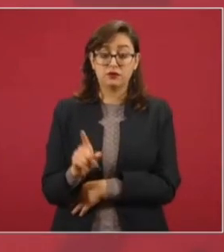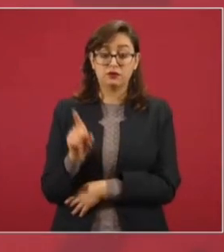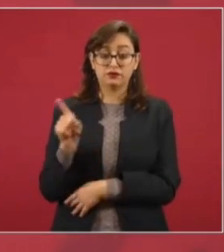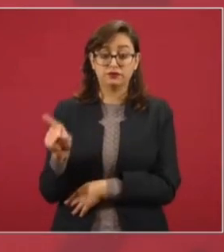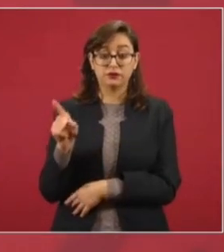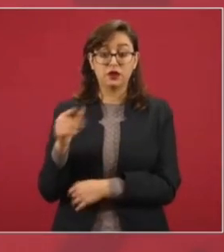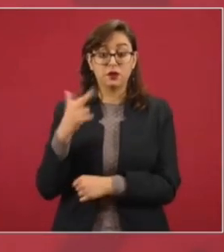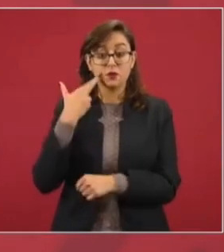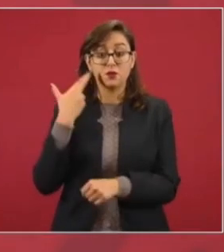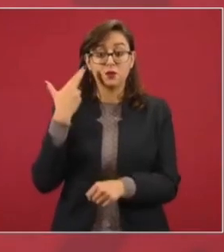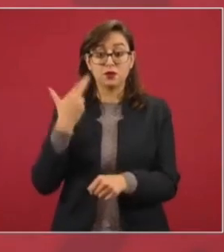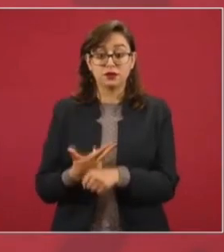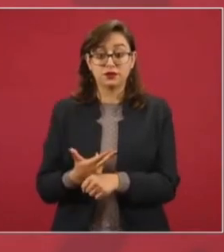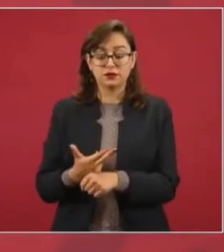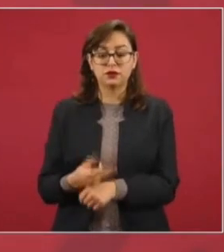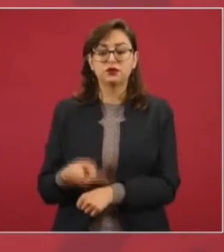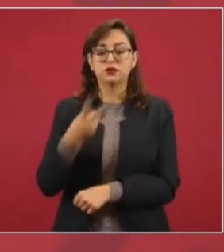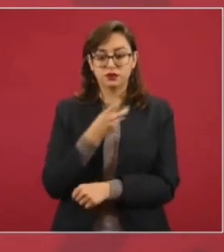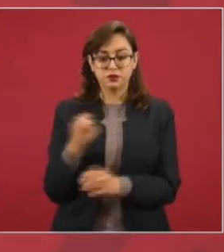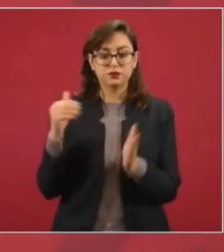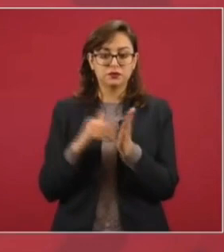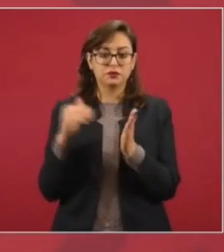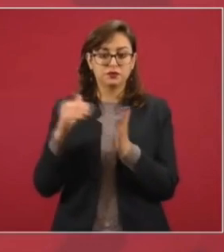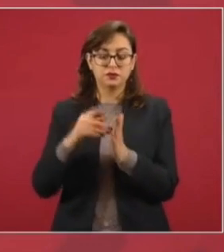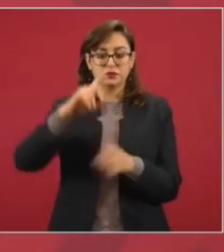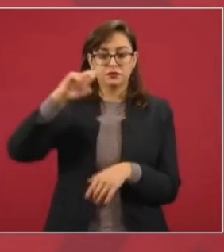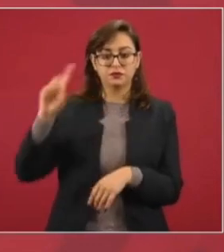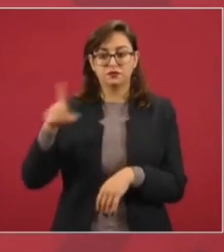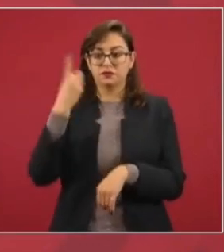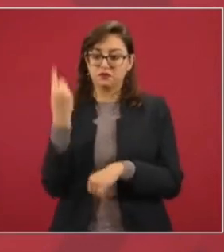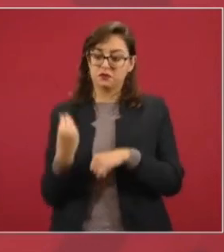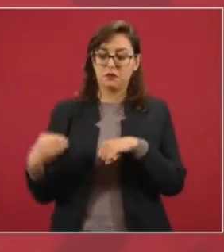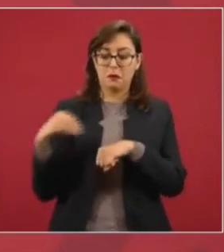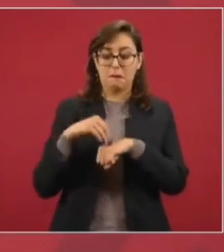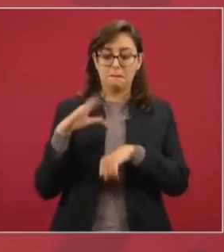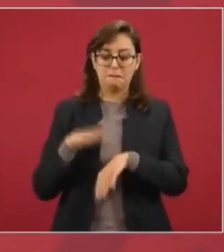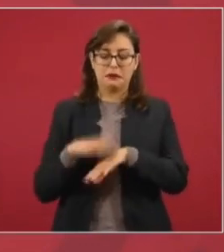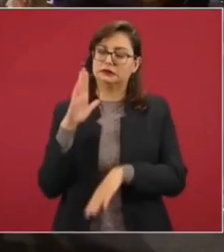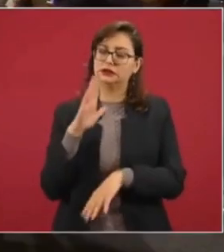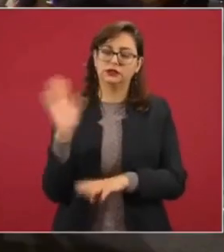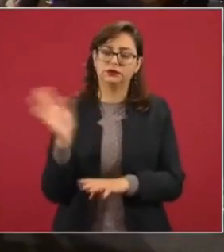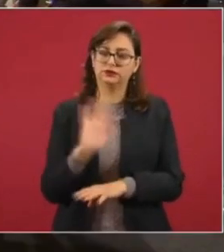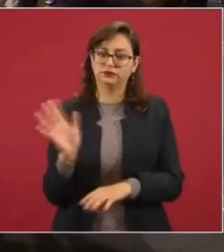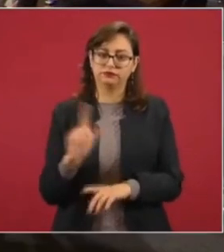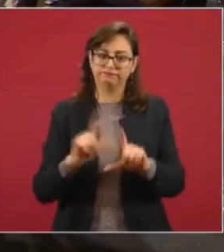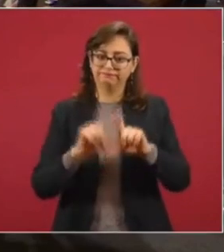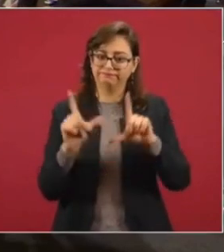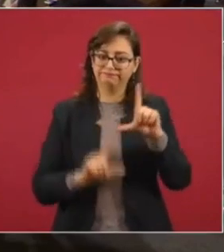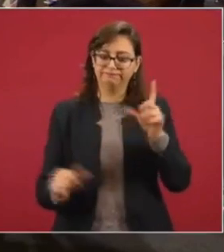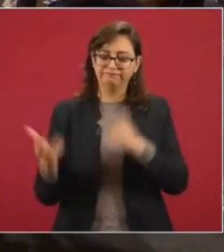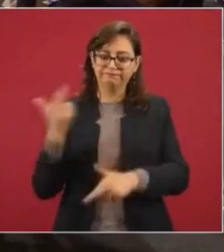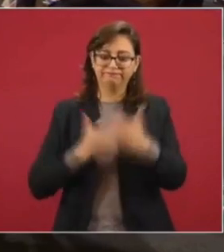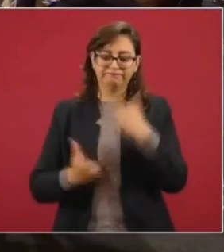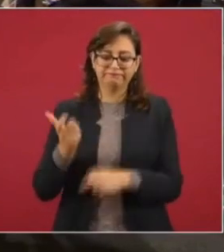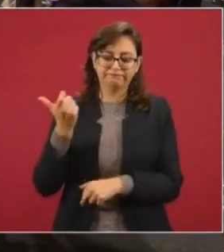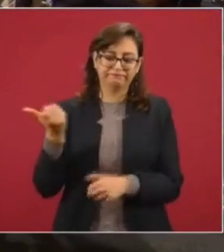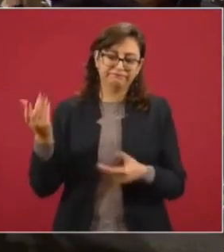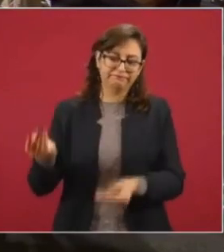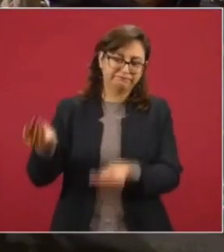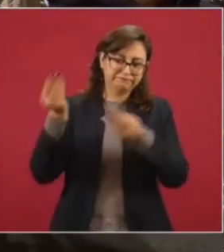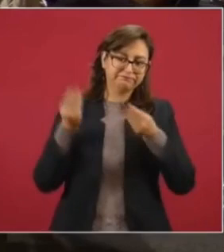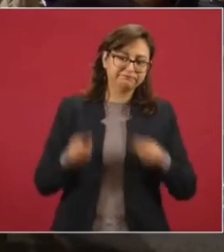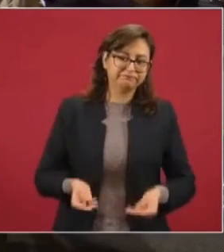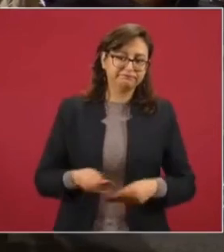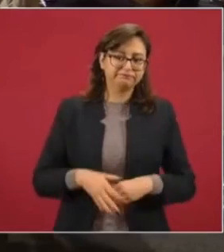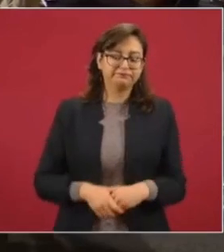de pagar los 200 millones de dólares, devolverle a la nación los 200 millones